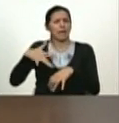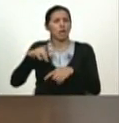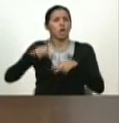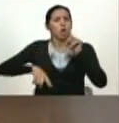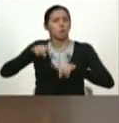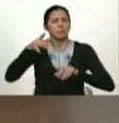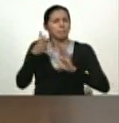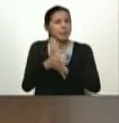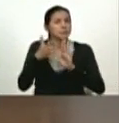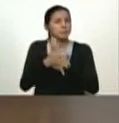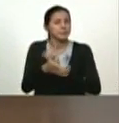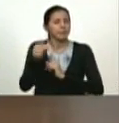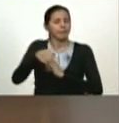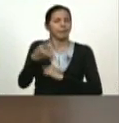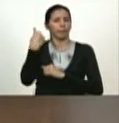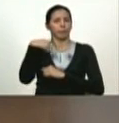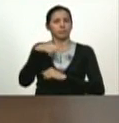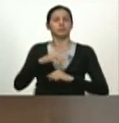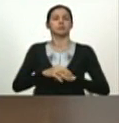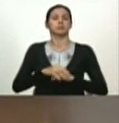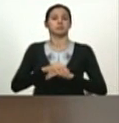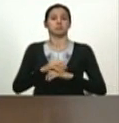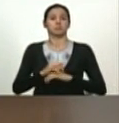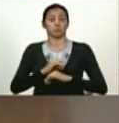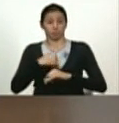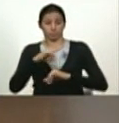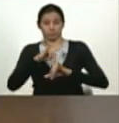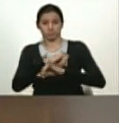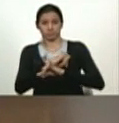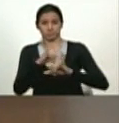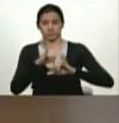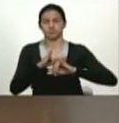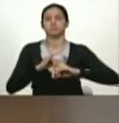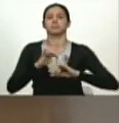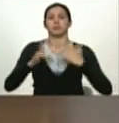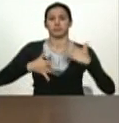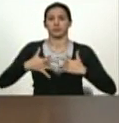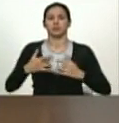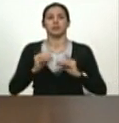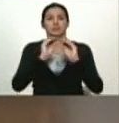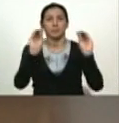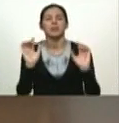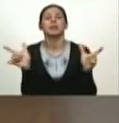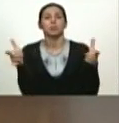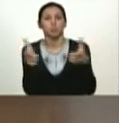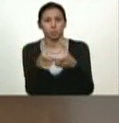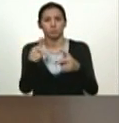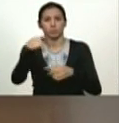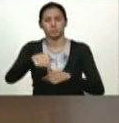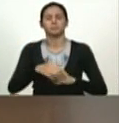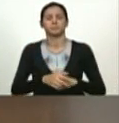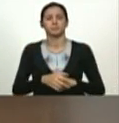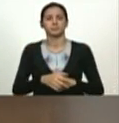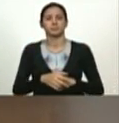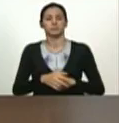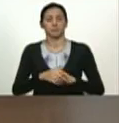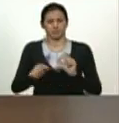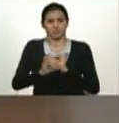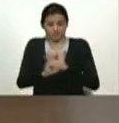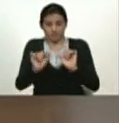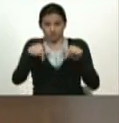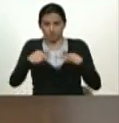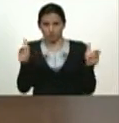Yo, después de este acto, cité al Bloque de la Patria, la coordinación del Bloque de la Patria, una reunión que vamos a hacer en el Salón